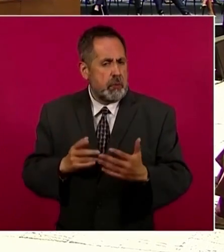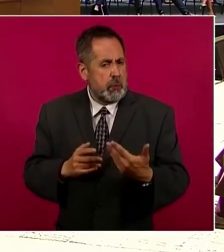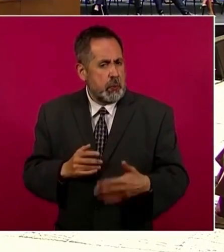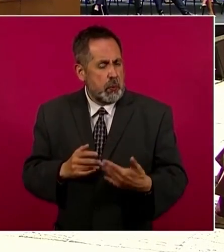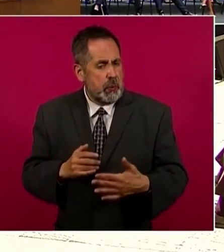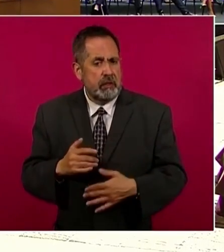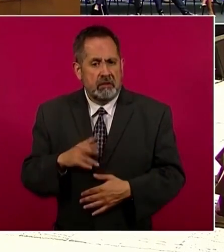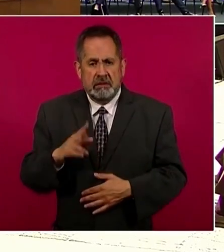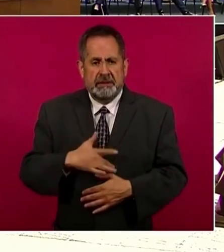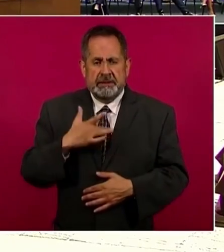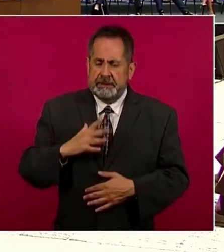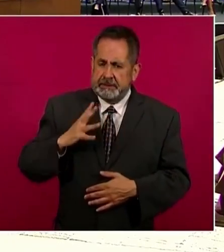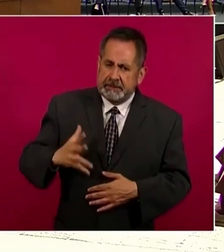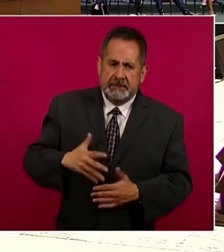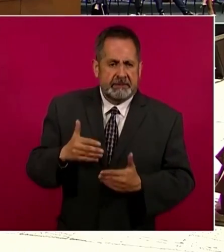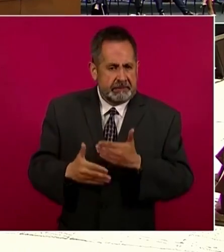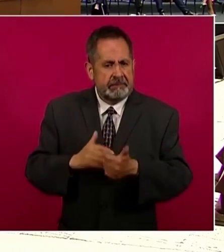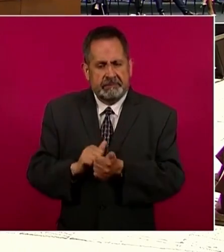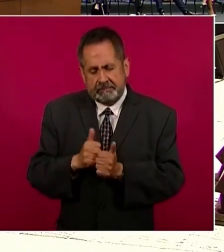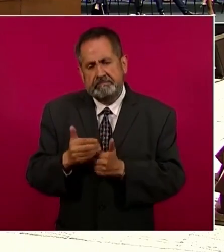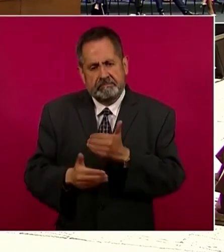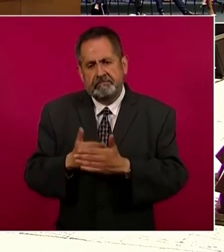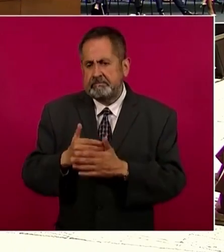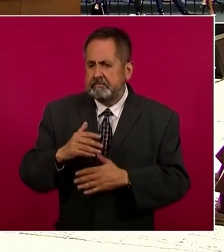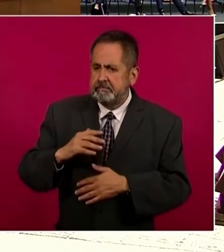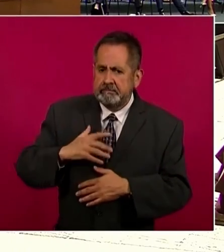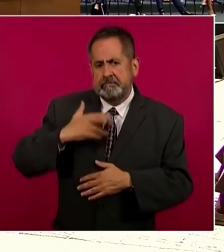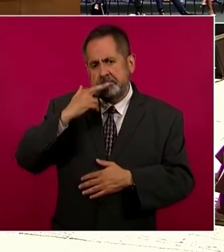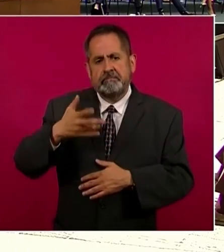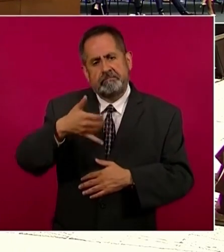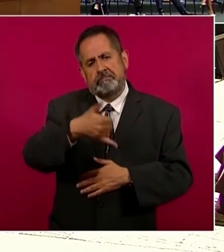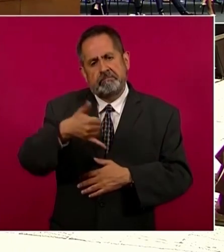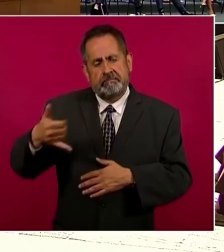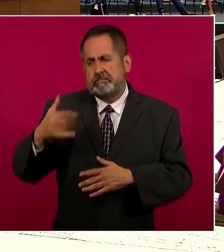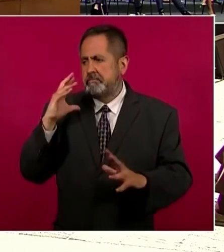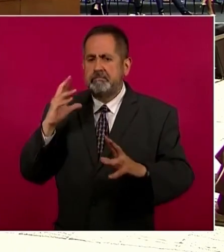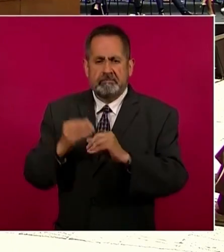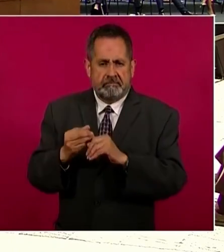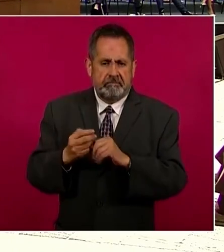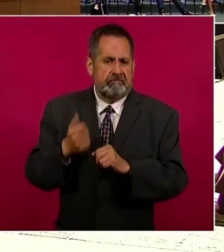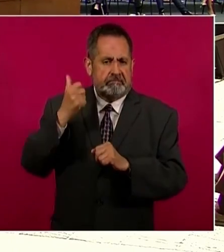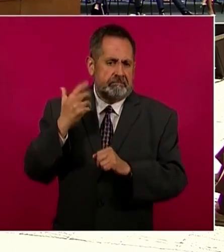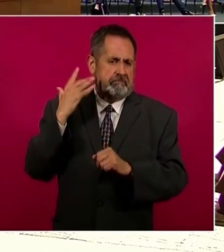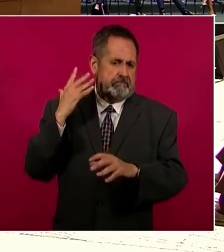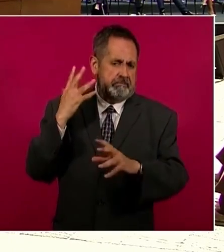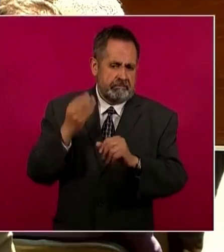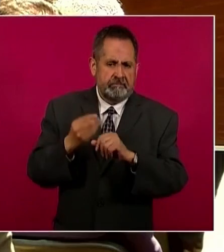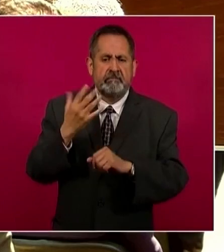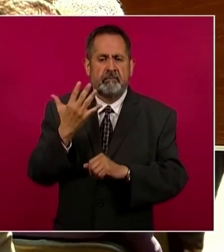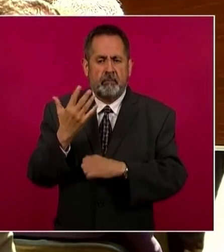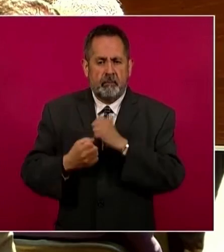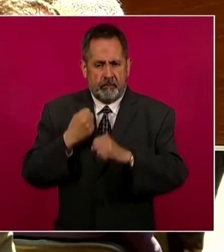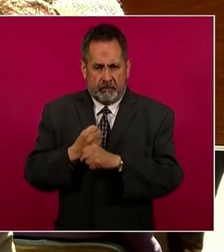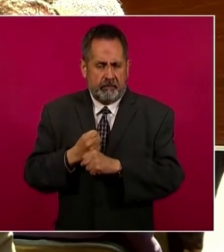orgullosos de los logros que ha tenido el Infonavit en estos primeros 50 años de vida,